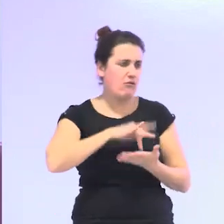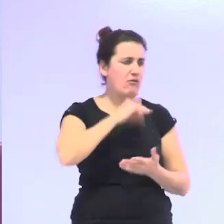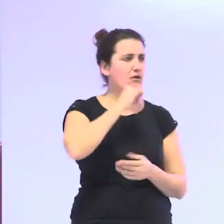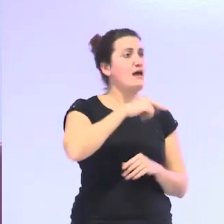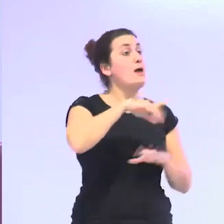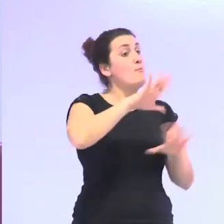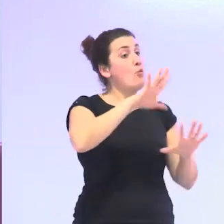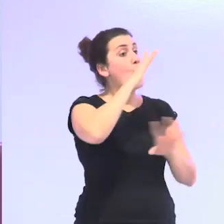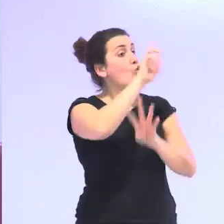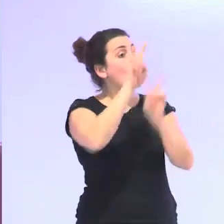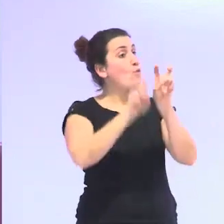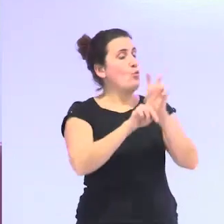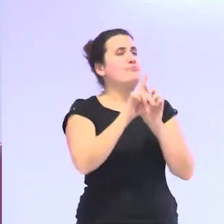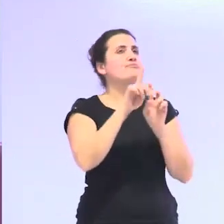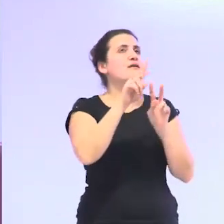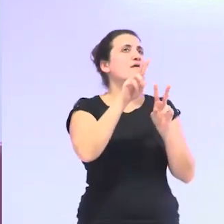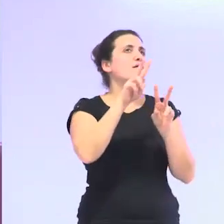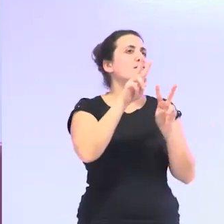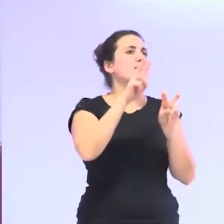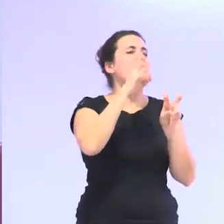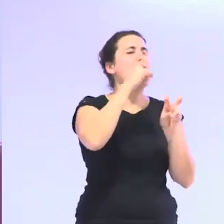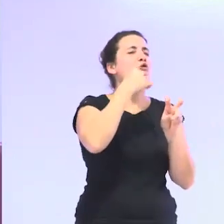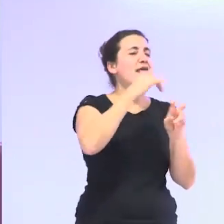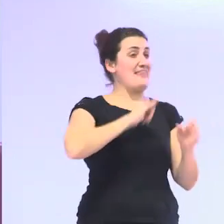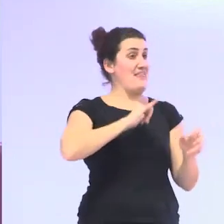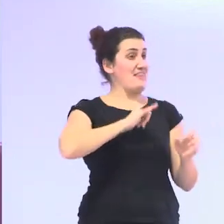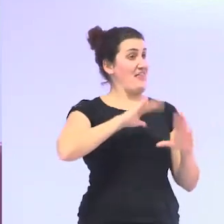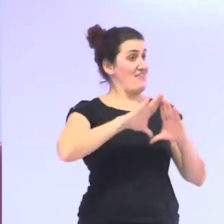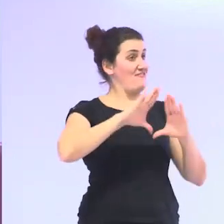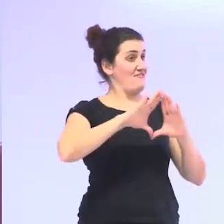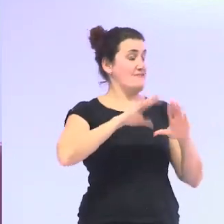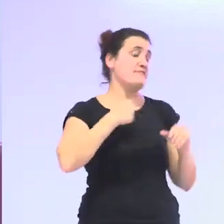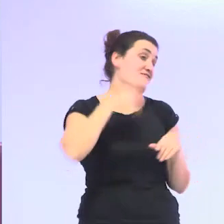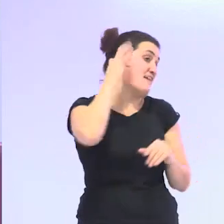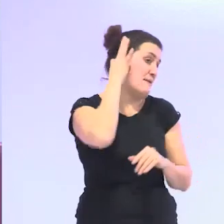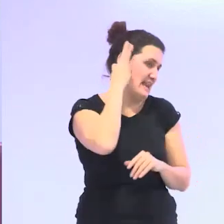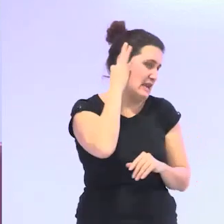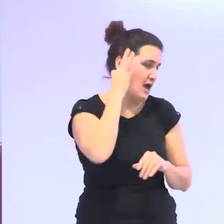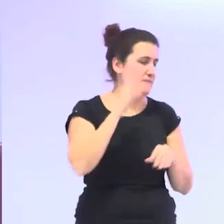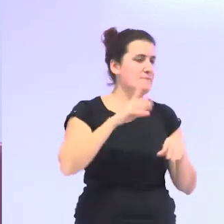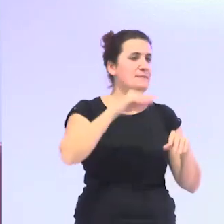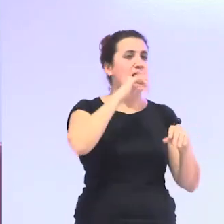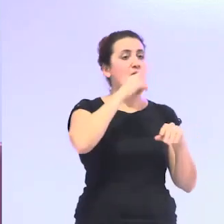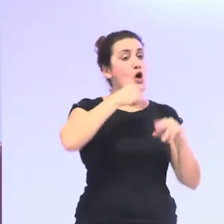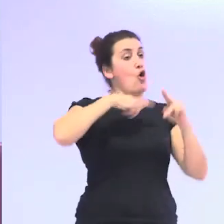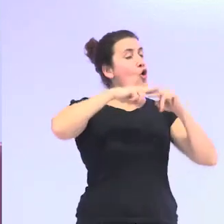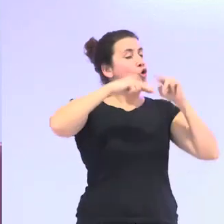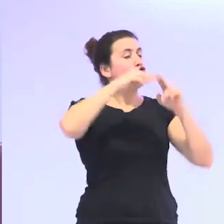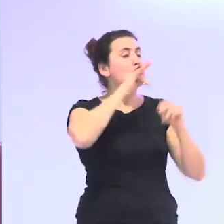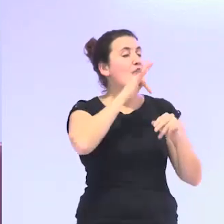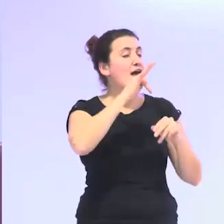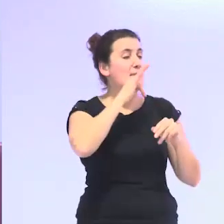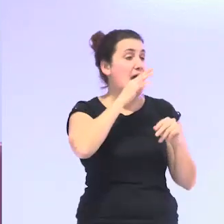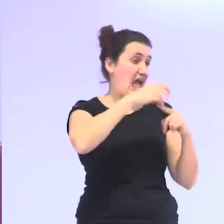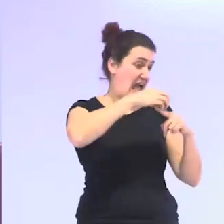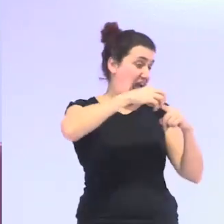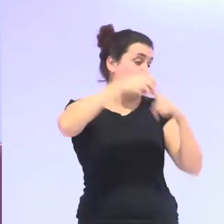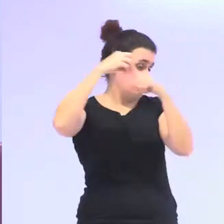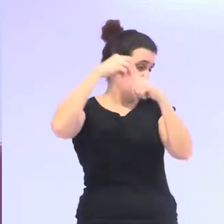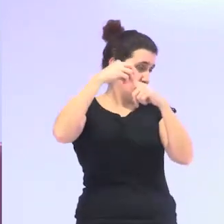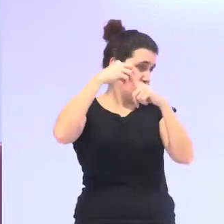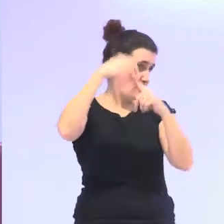y es porque la identidad femenina se construye todavía en nuestra sociedad heteropatriarcal